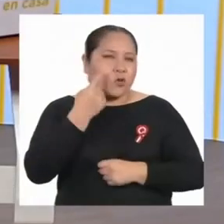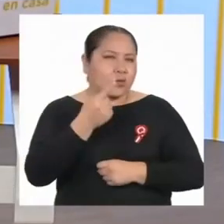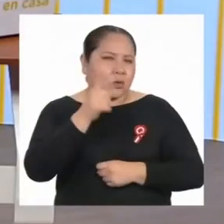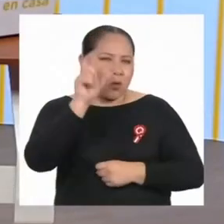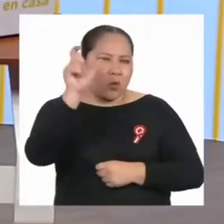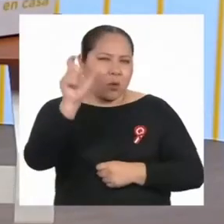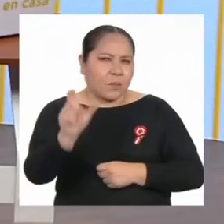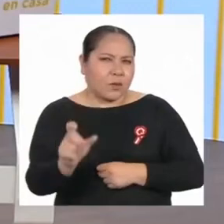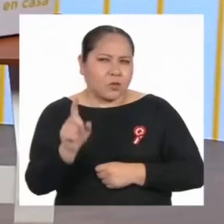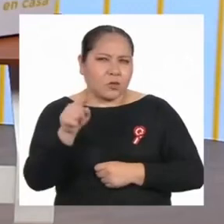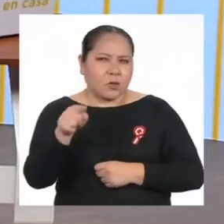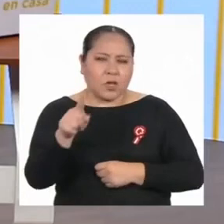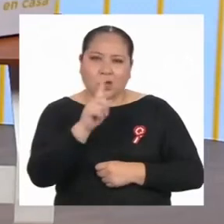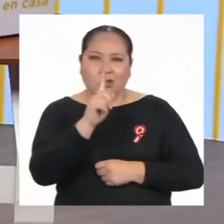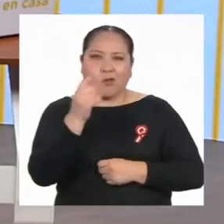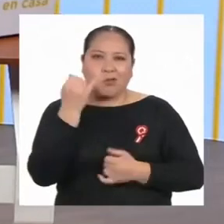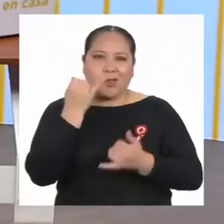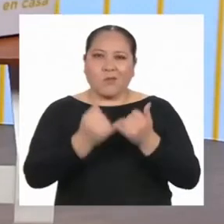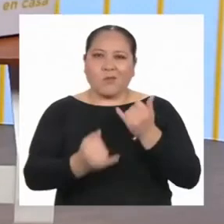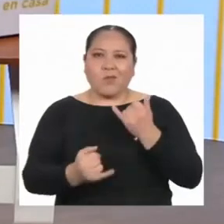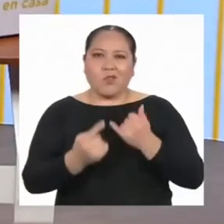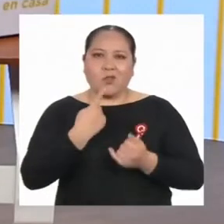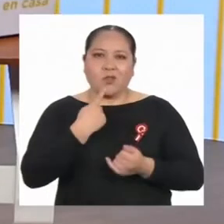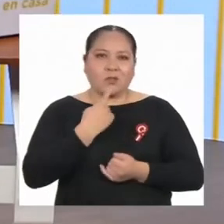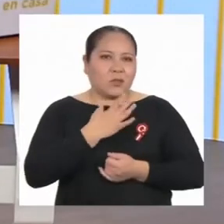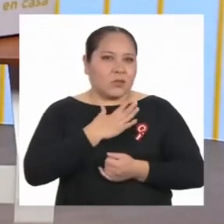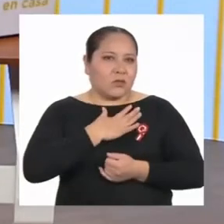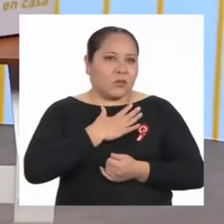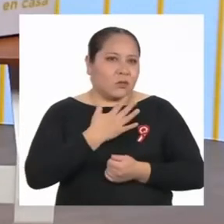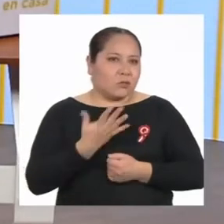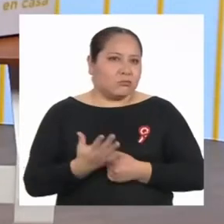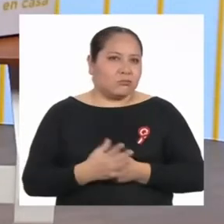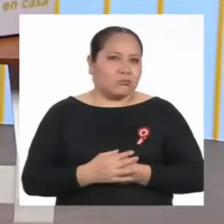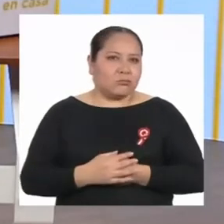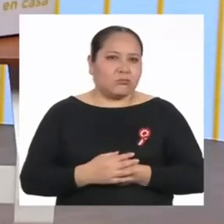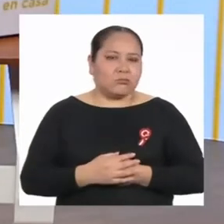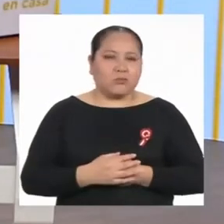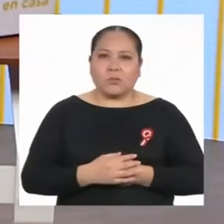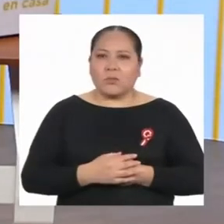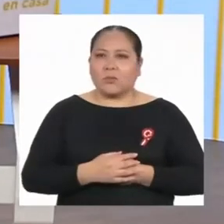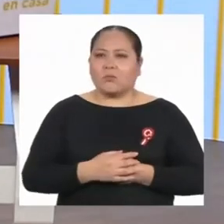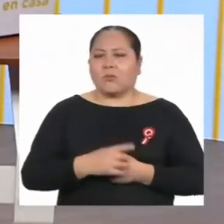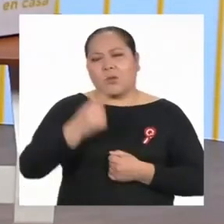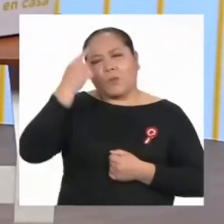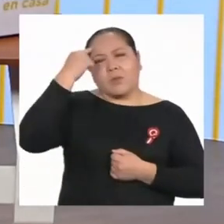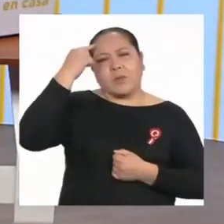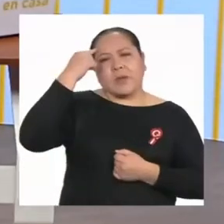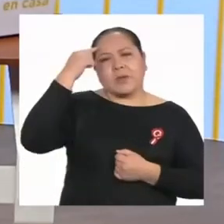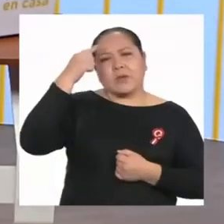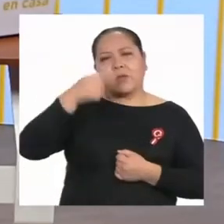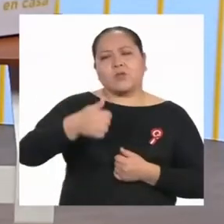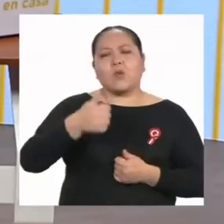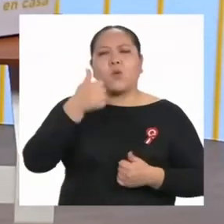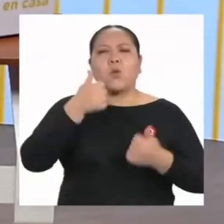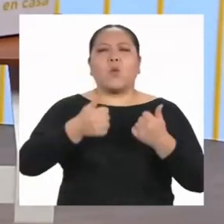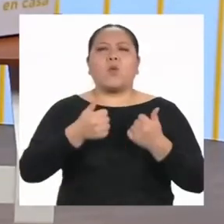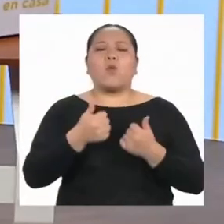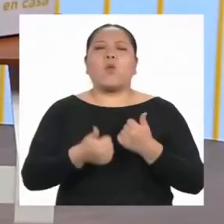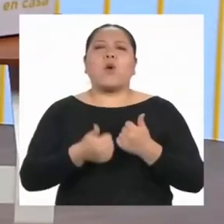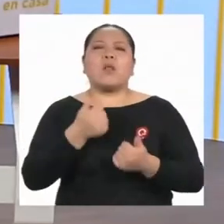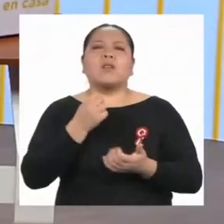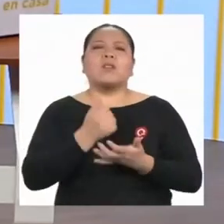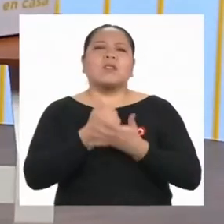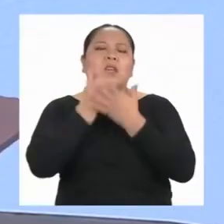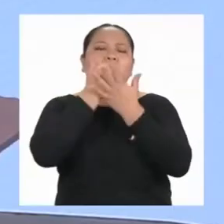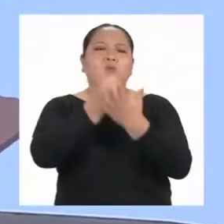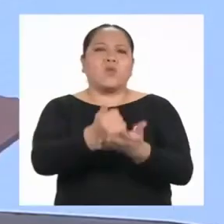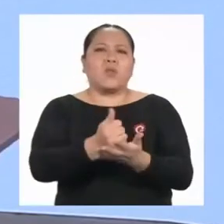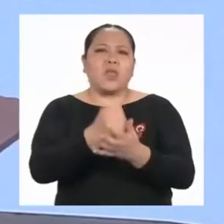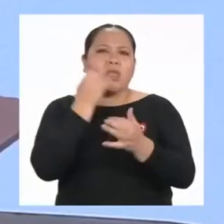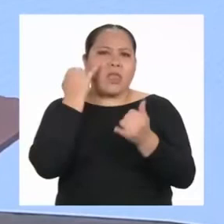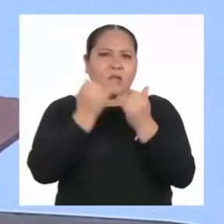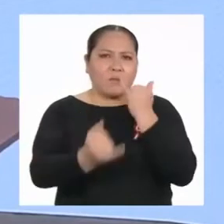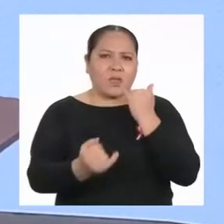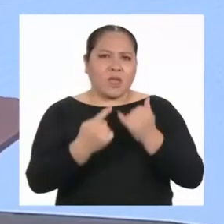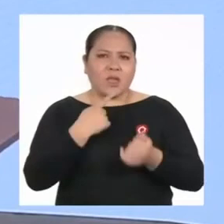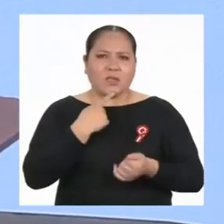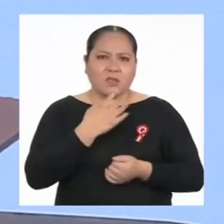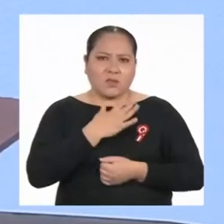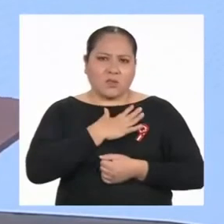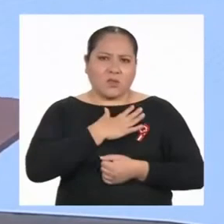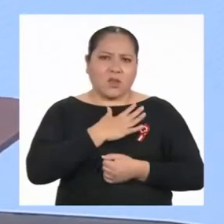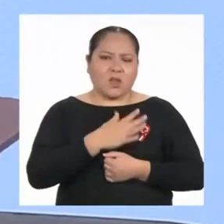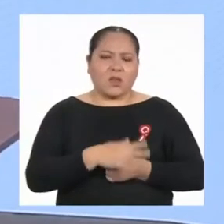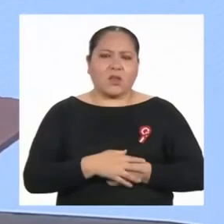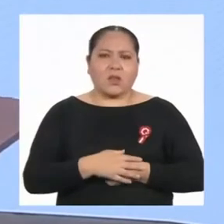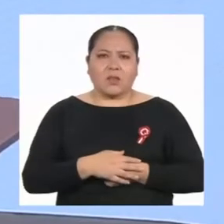que no pudo terminar la secundaria? ¿Para qué crees que te sirve completar tu secundaria? ¿Alguna